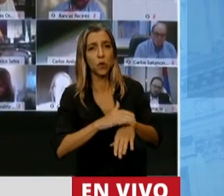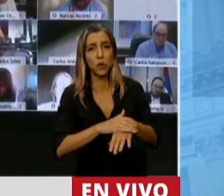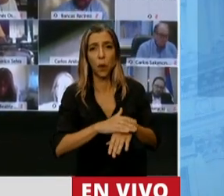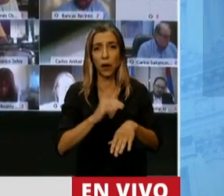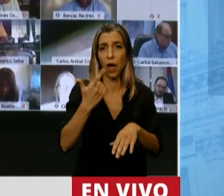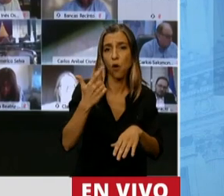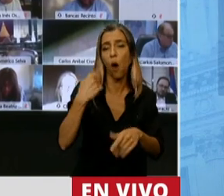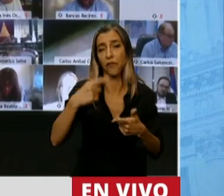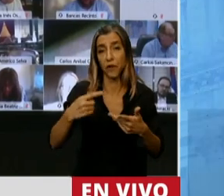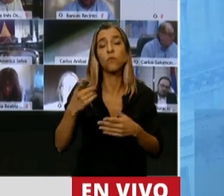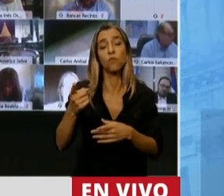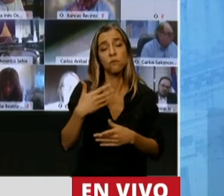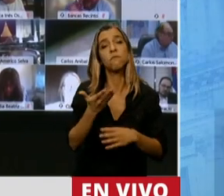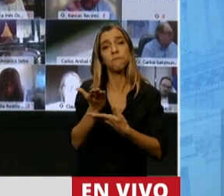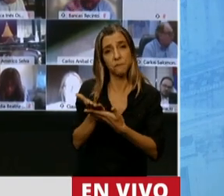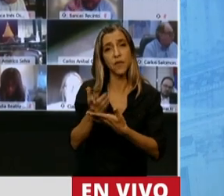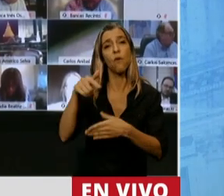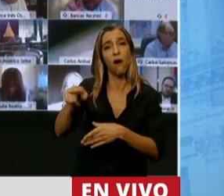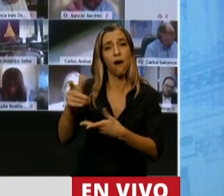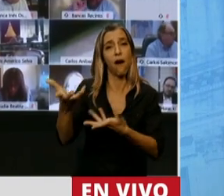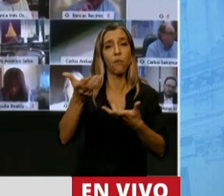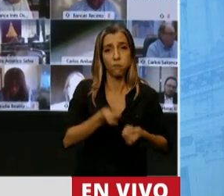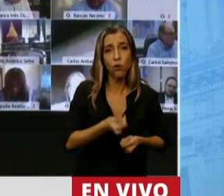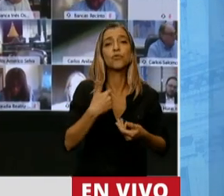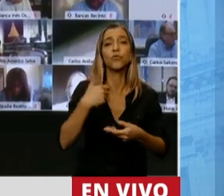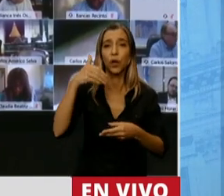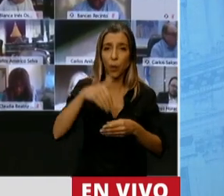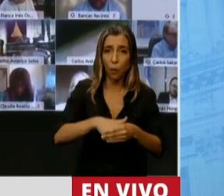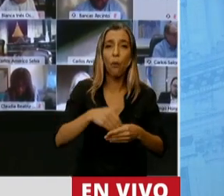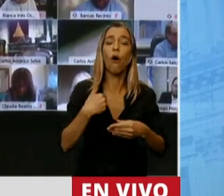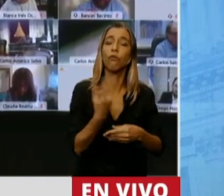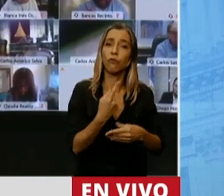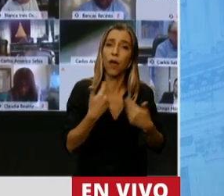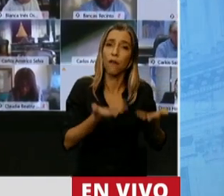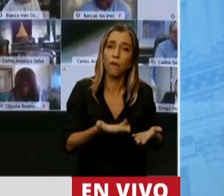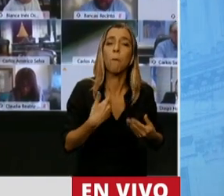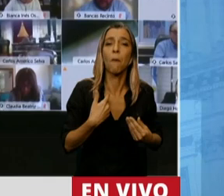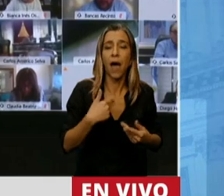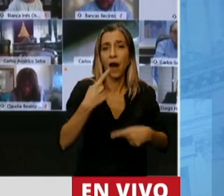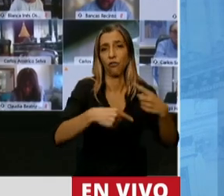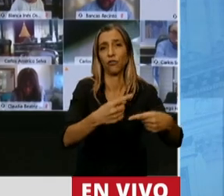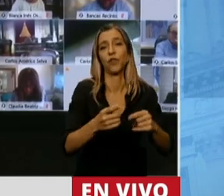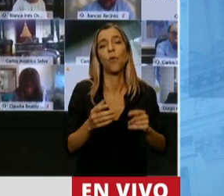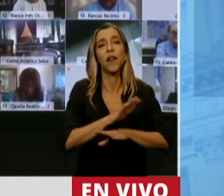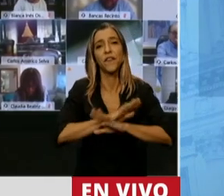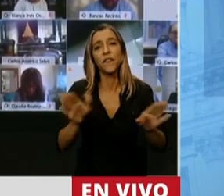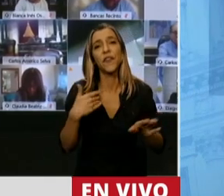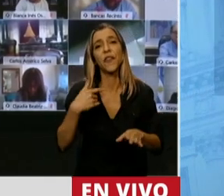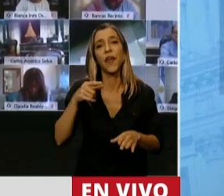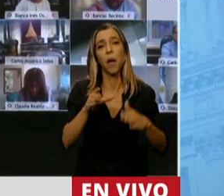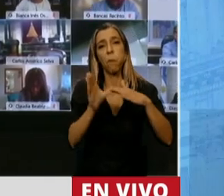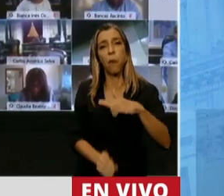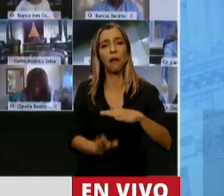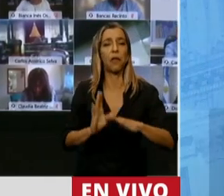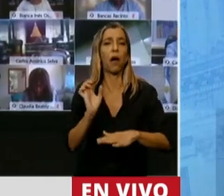volver a crecer, que la Patagonia después de cuatro años deja de ser el patio trasero del país, que se animen y